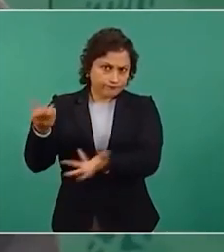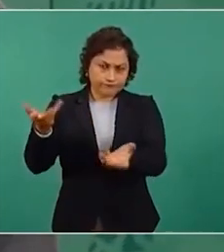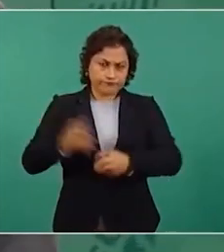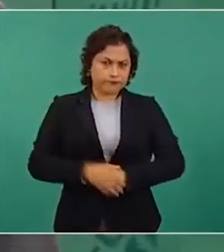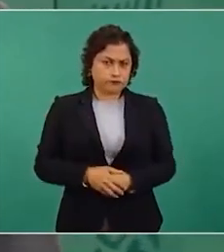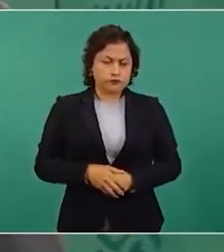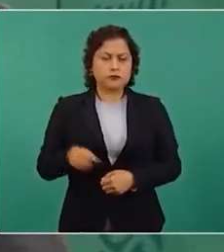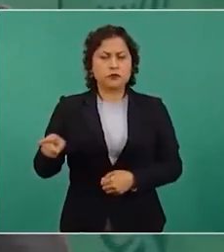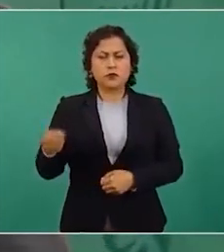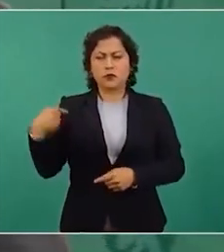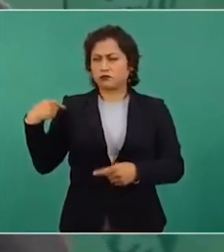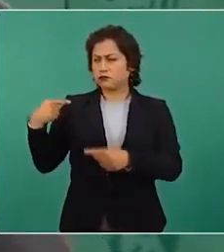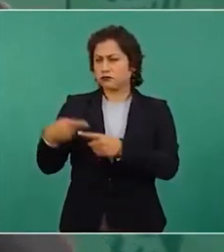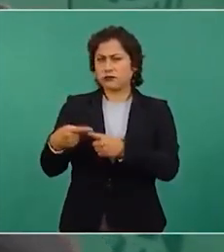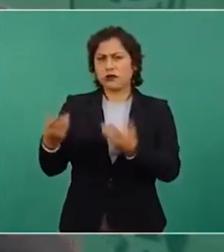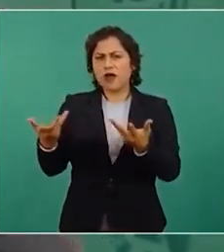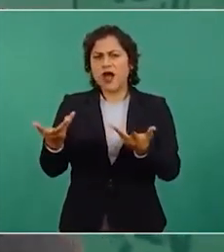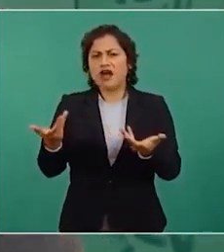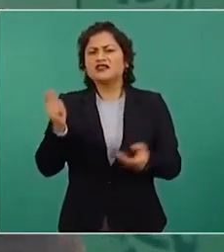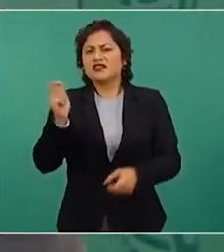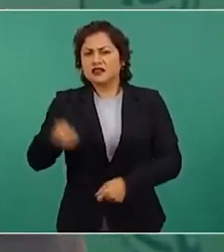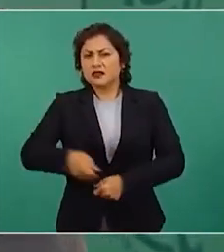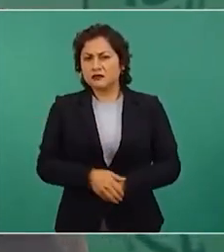nada para combatir la corrupción